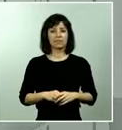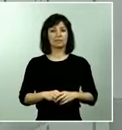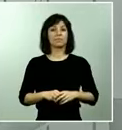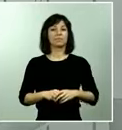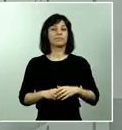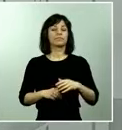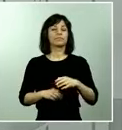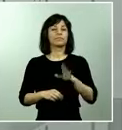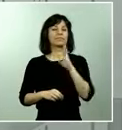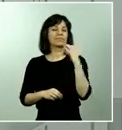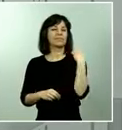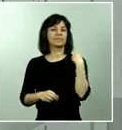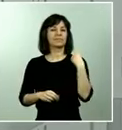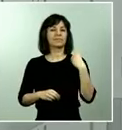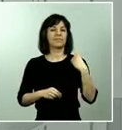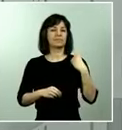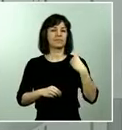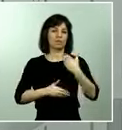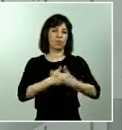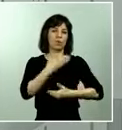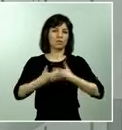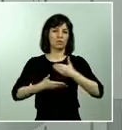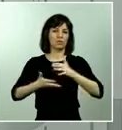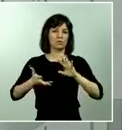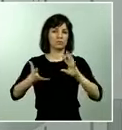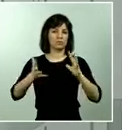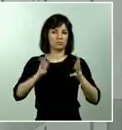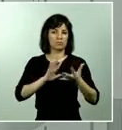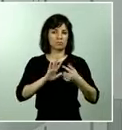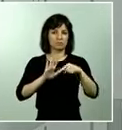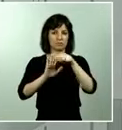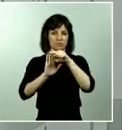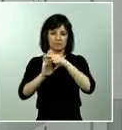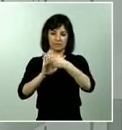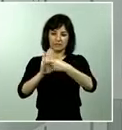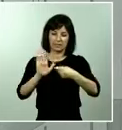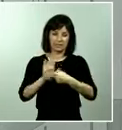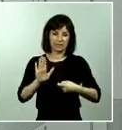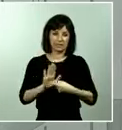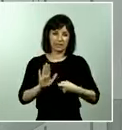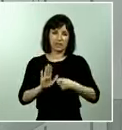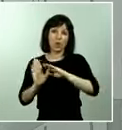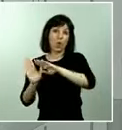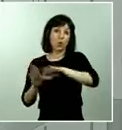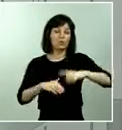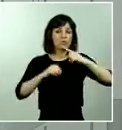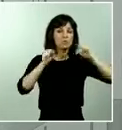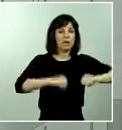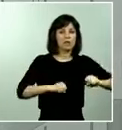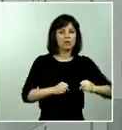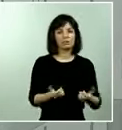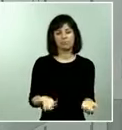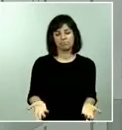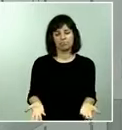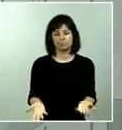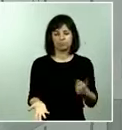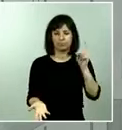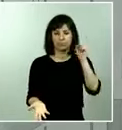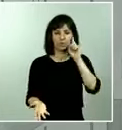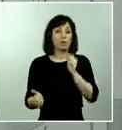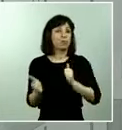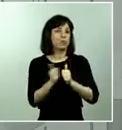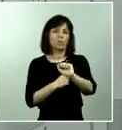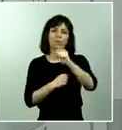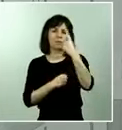en el proceso de desescalado de transición lo que sabemos es que van a ser los primeros los niños esta es la medida que anunció el presidente del gobierno y que